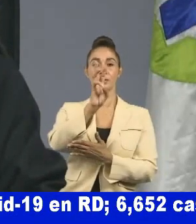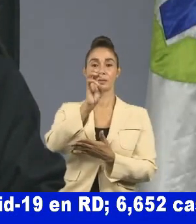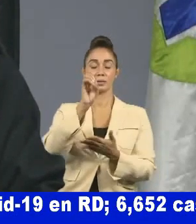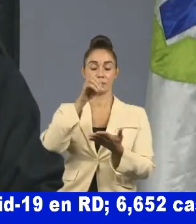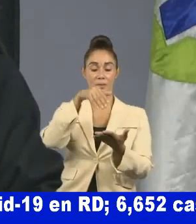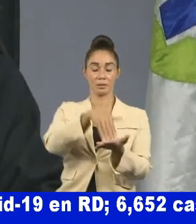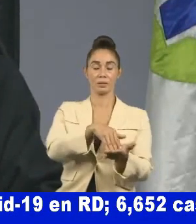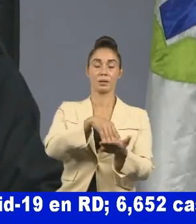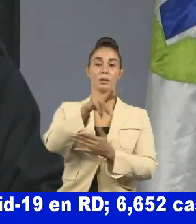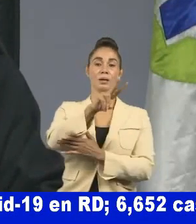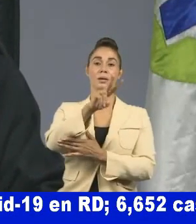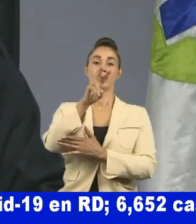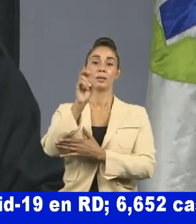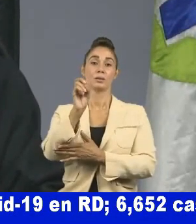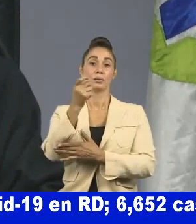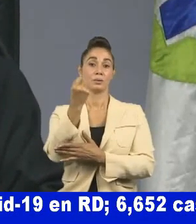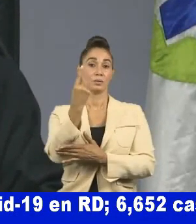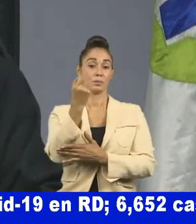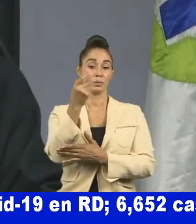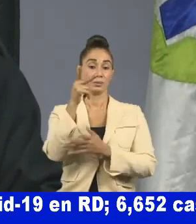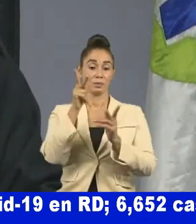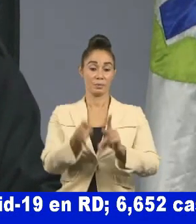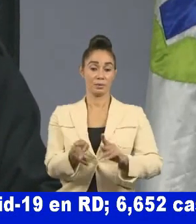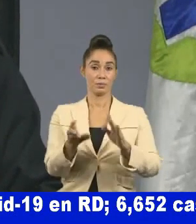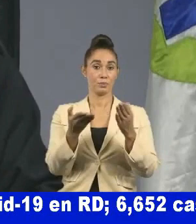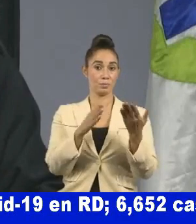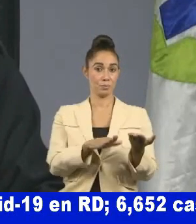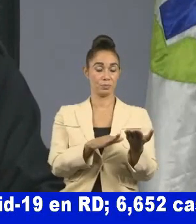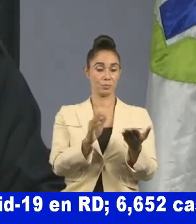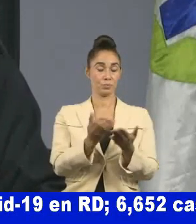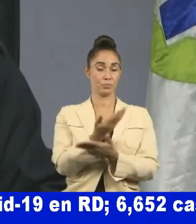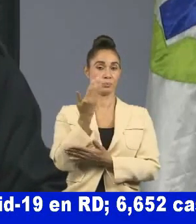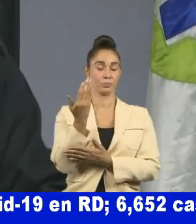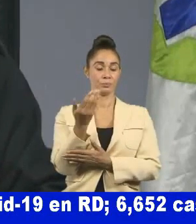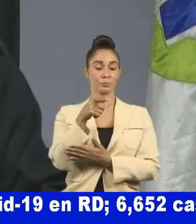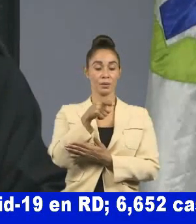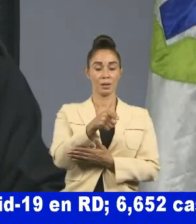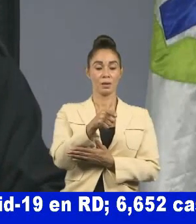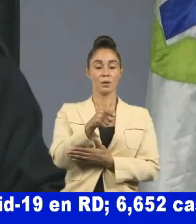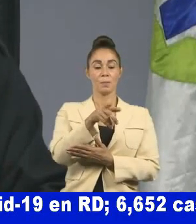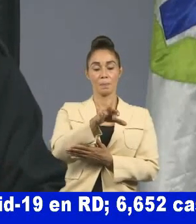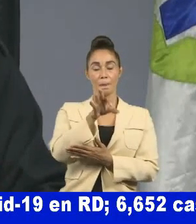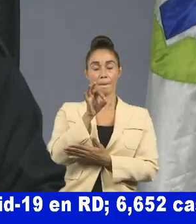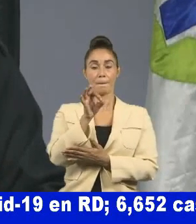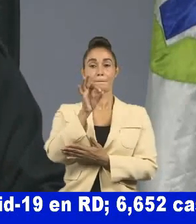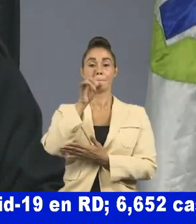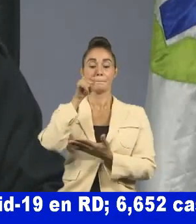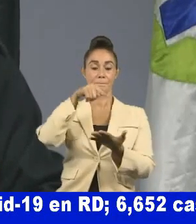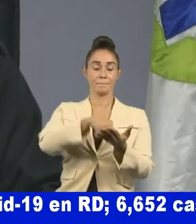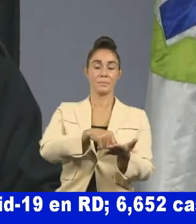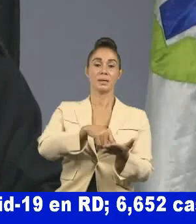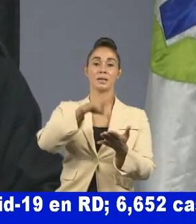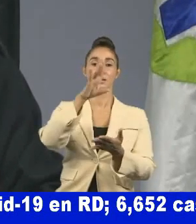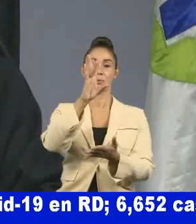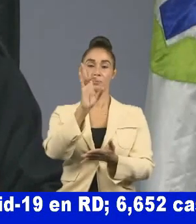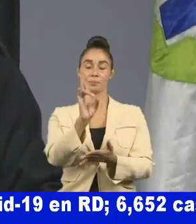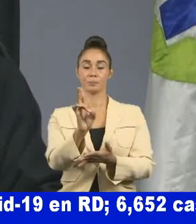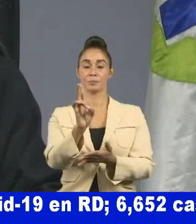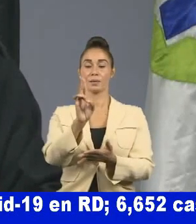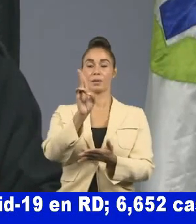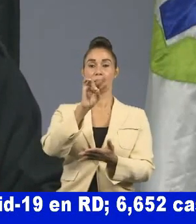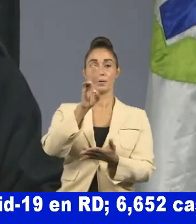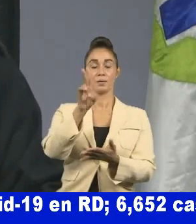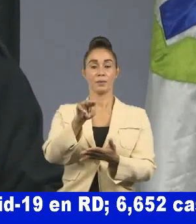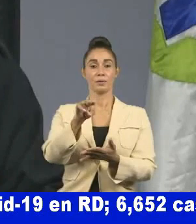.211 y de ellos 1.722 sucedieron